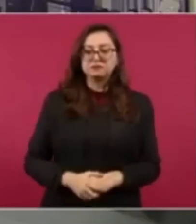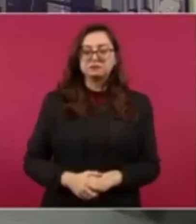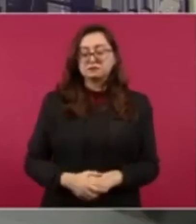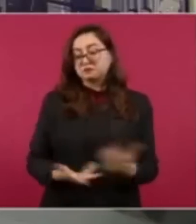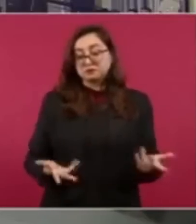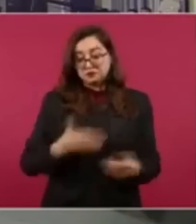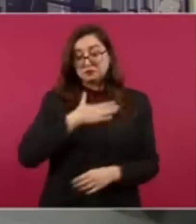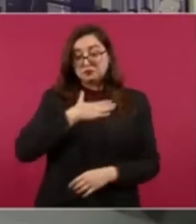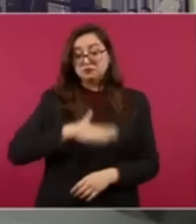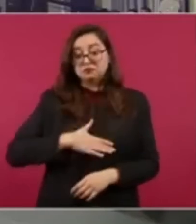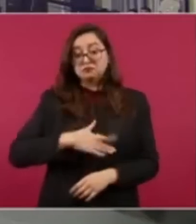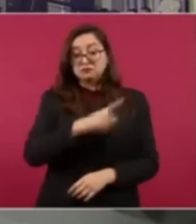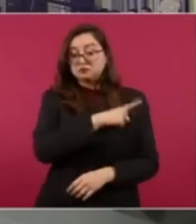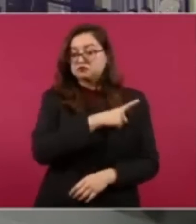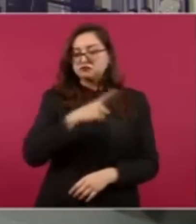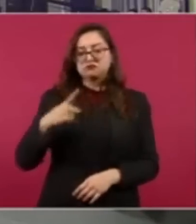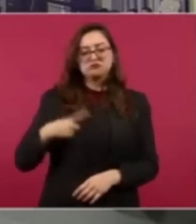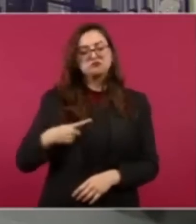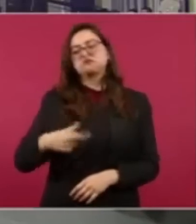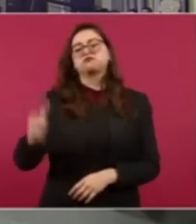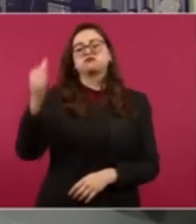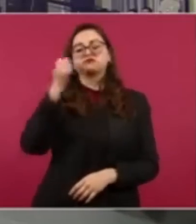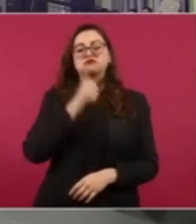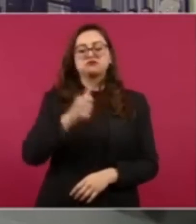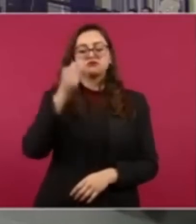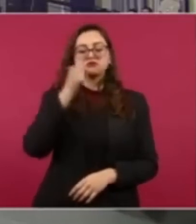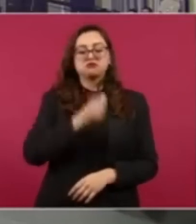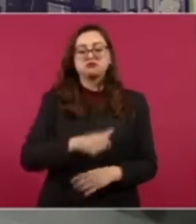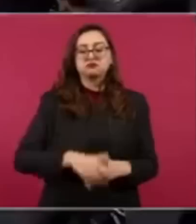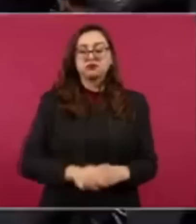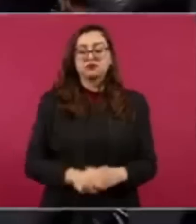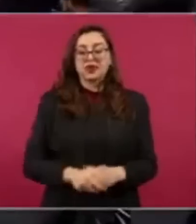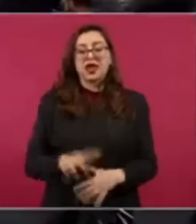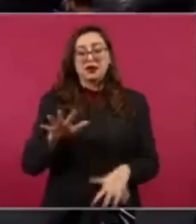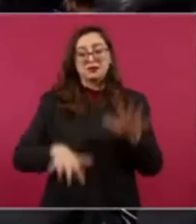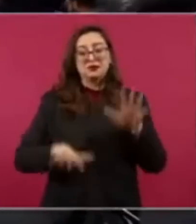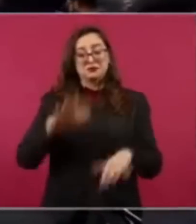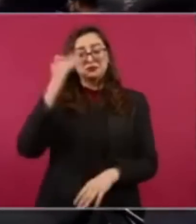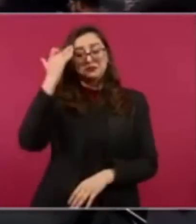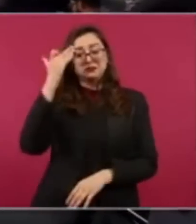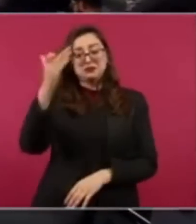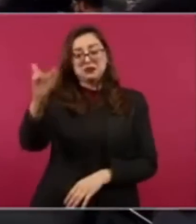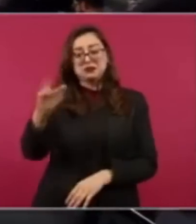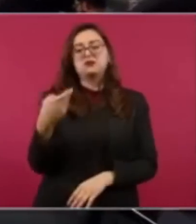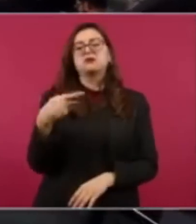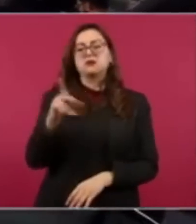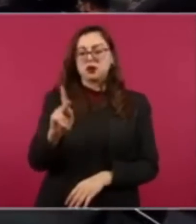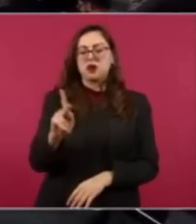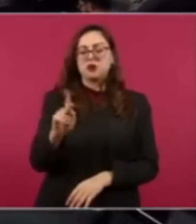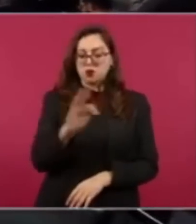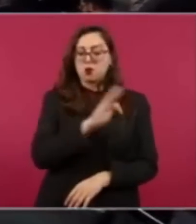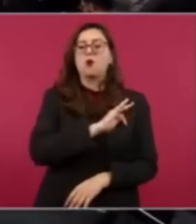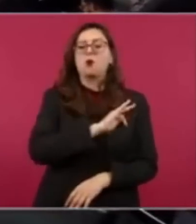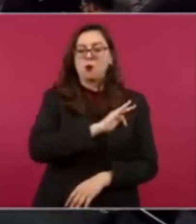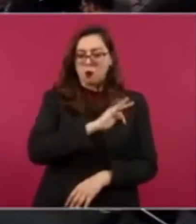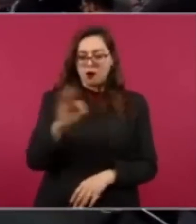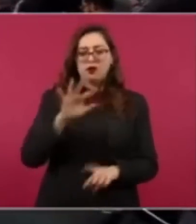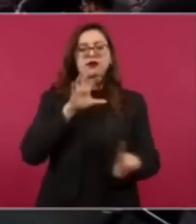justicia siempre. Y la justicia puede tardar, pero llega cuando hay voluntad.